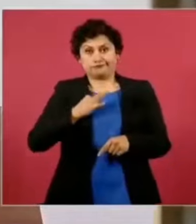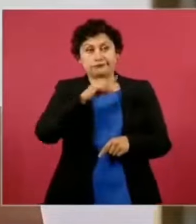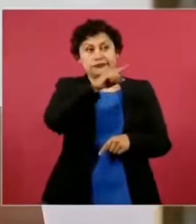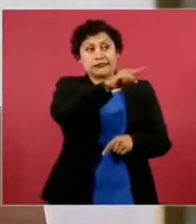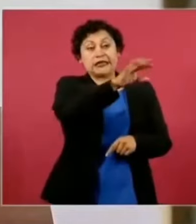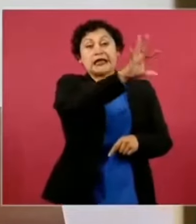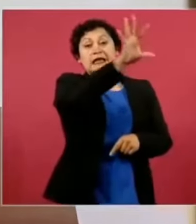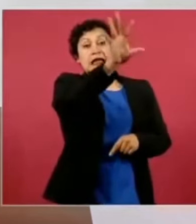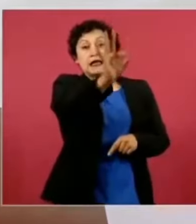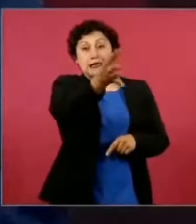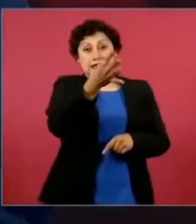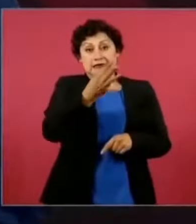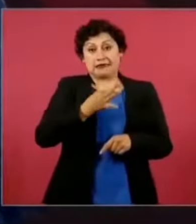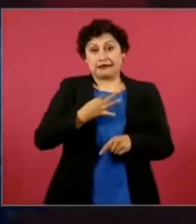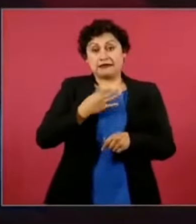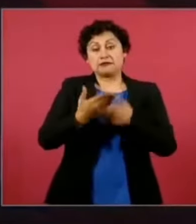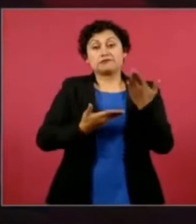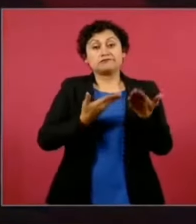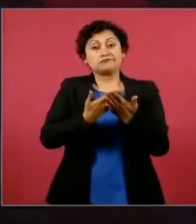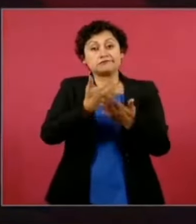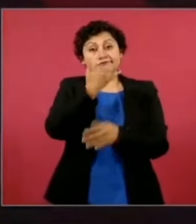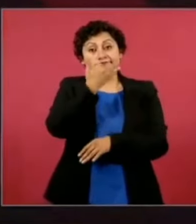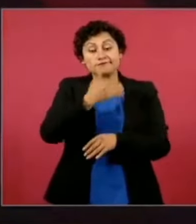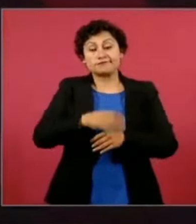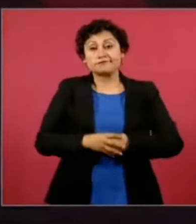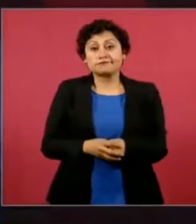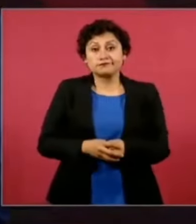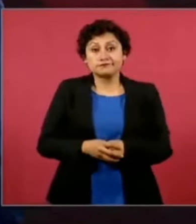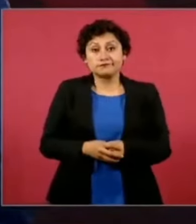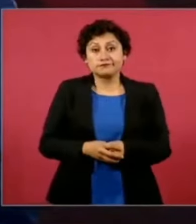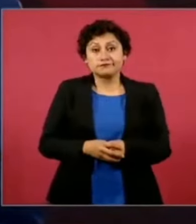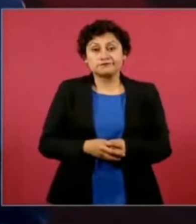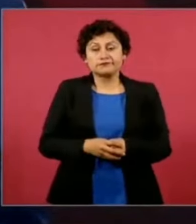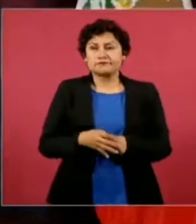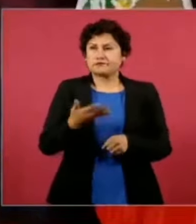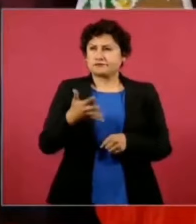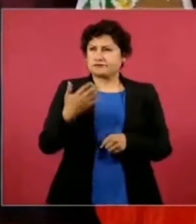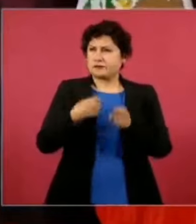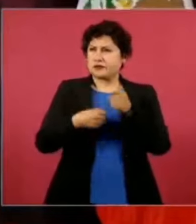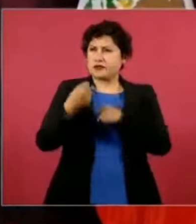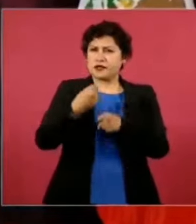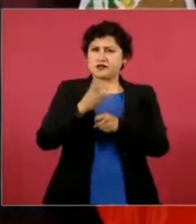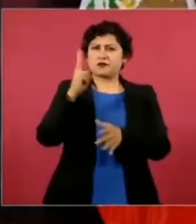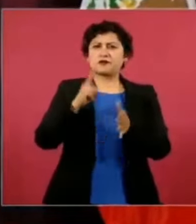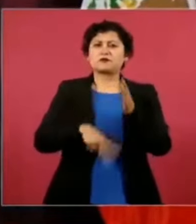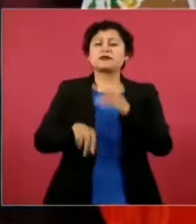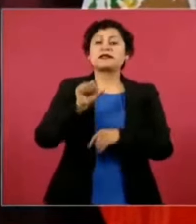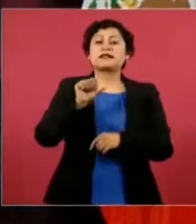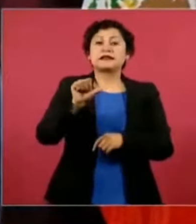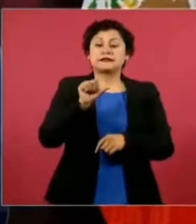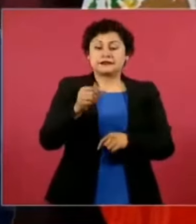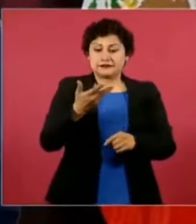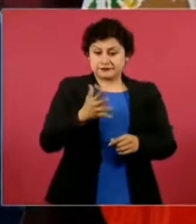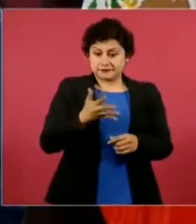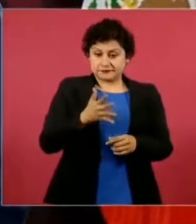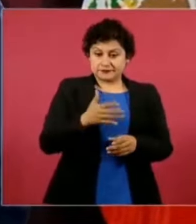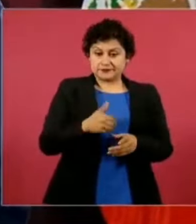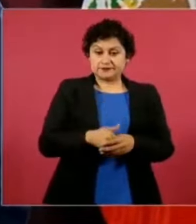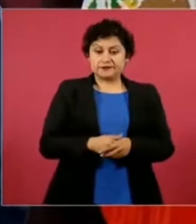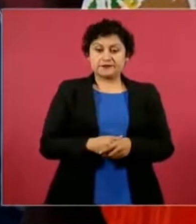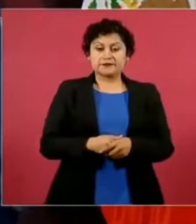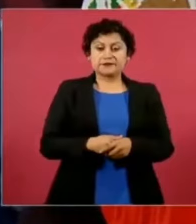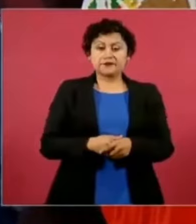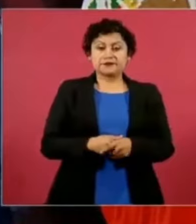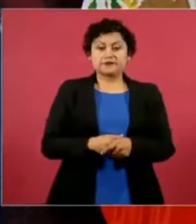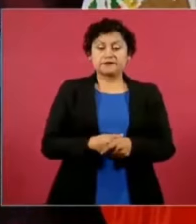esto como en el 16, más o menos, 2016,